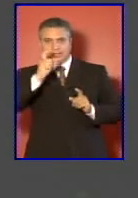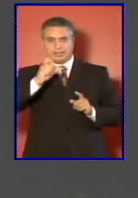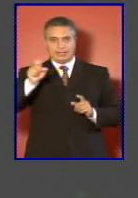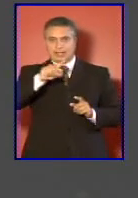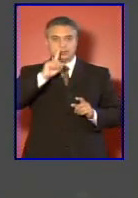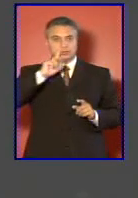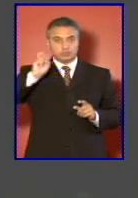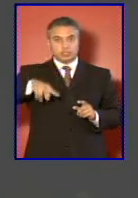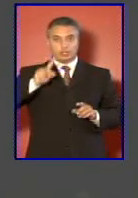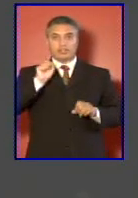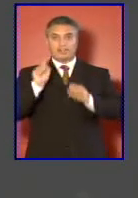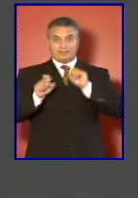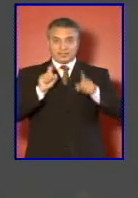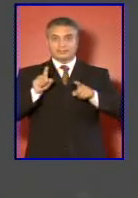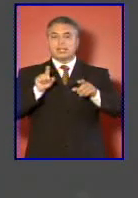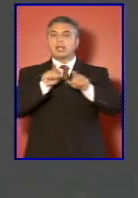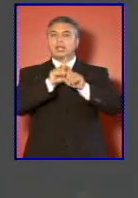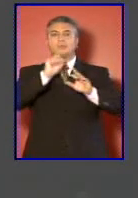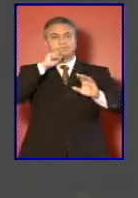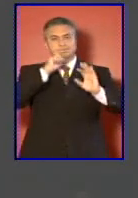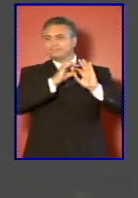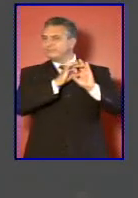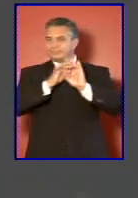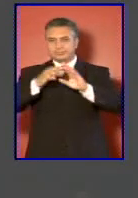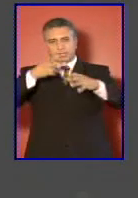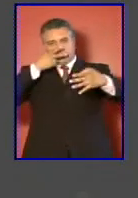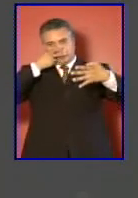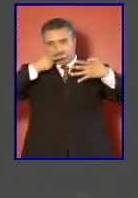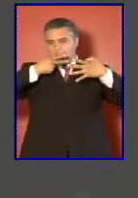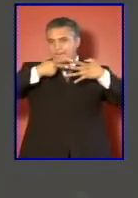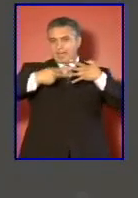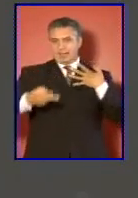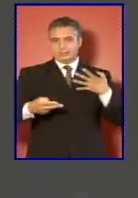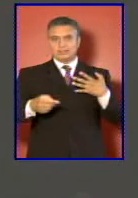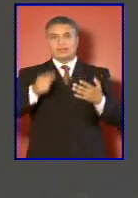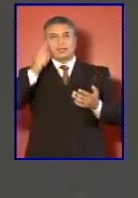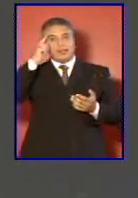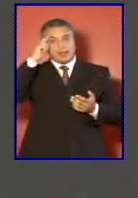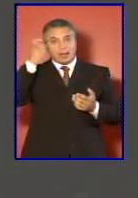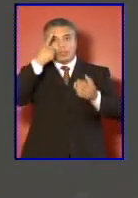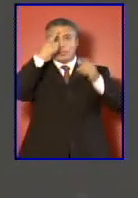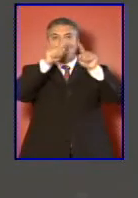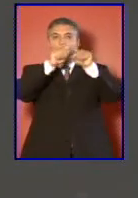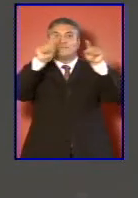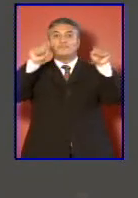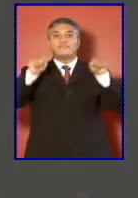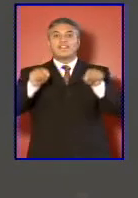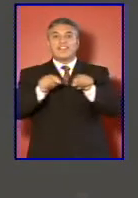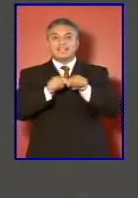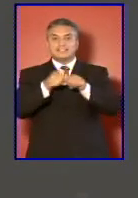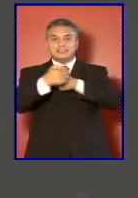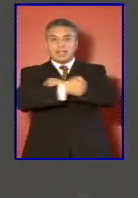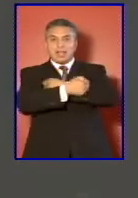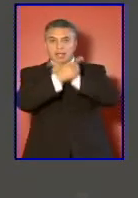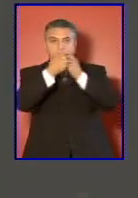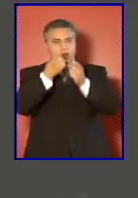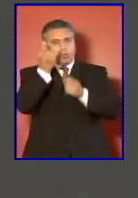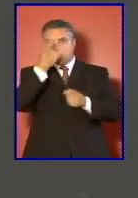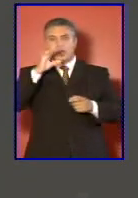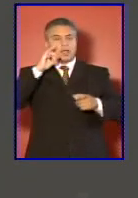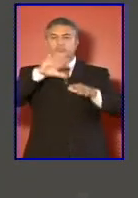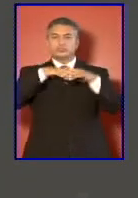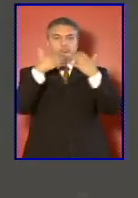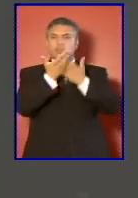con el signo de la transparencia en su gestión se ha creado una ventanilla única para recibir toda